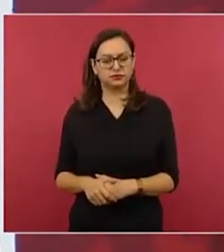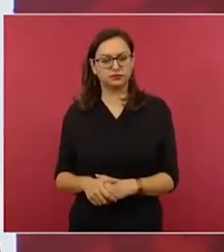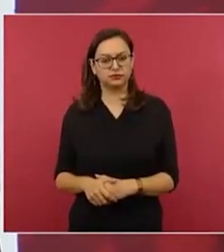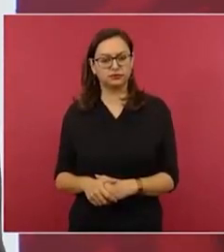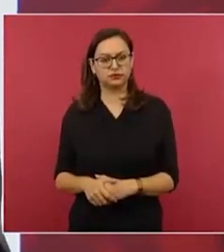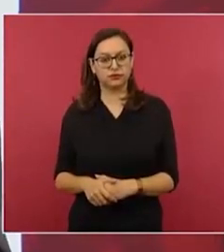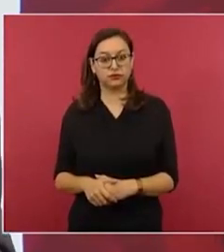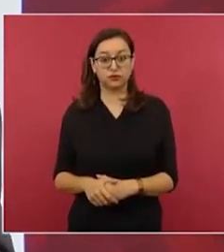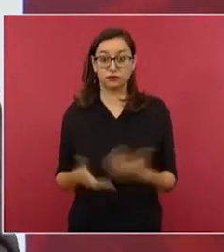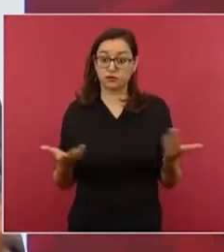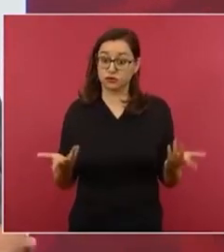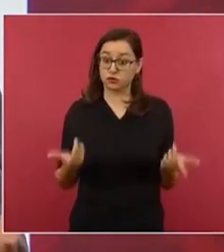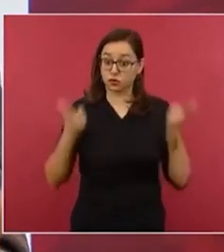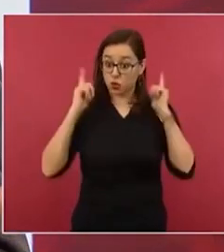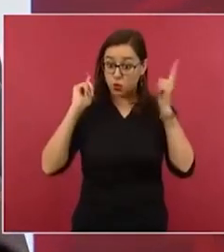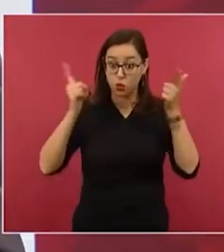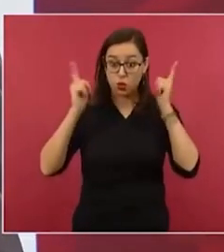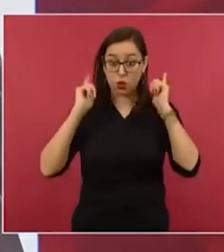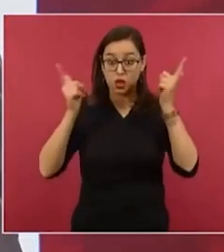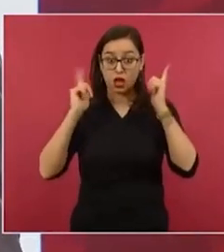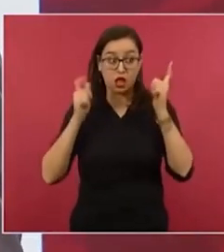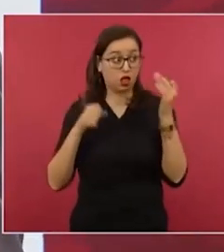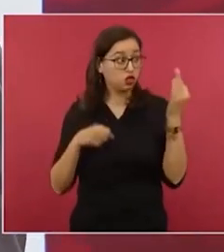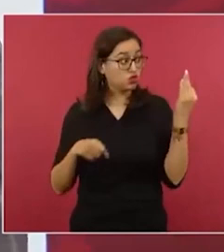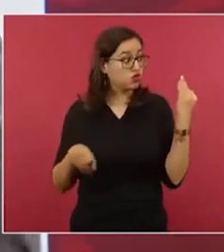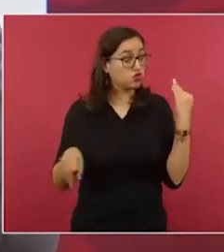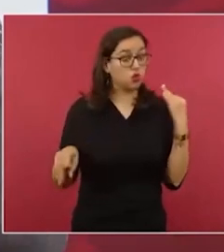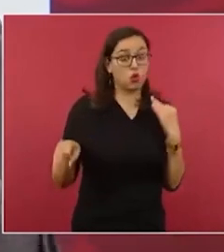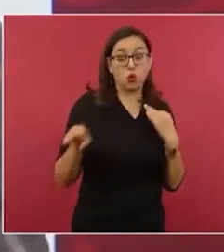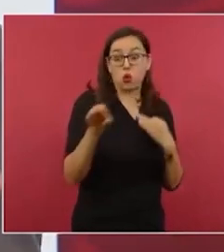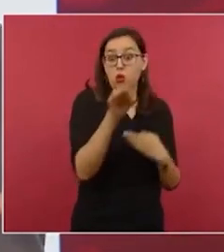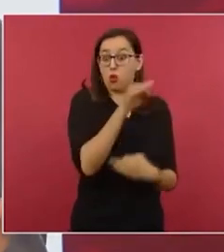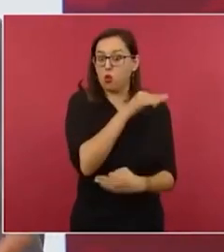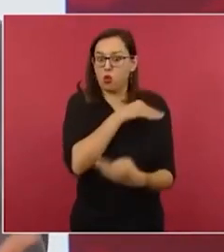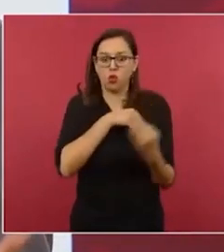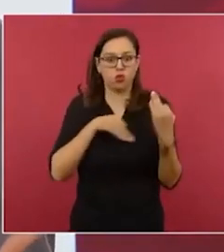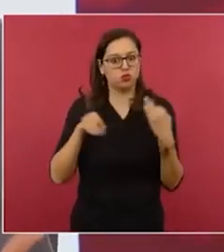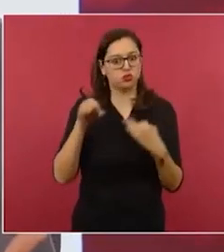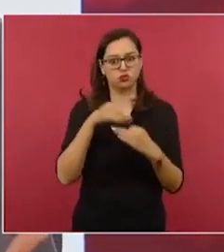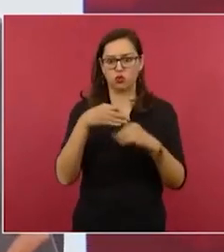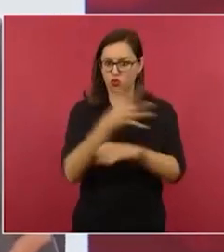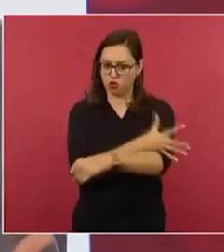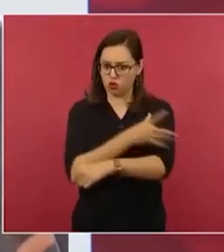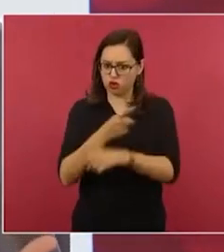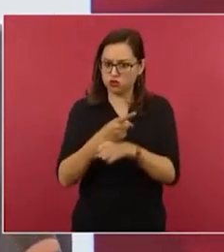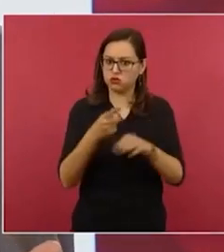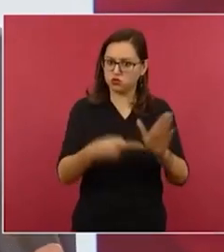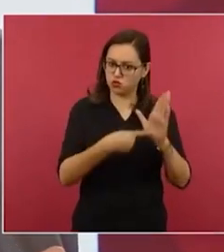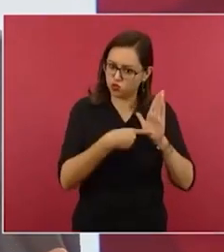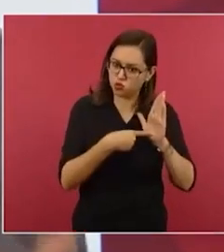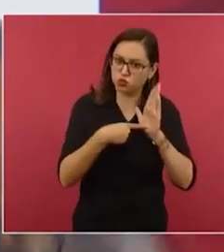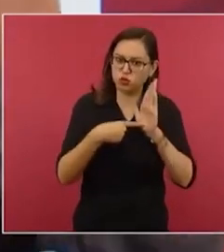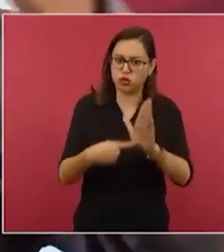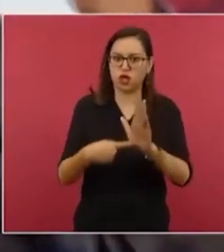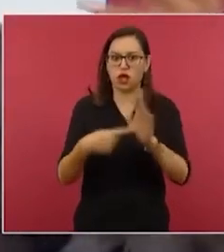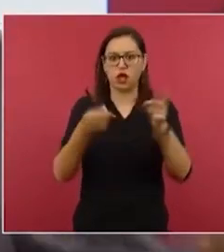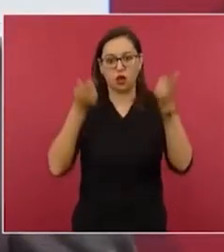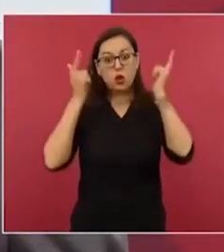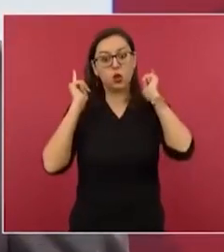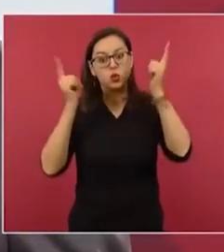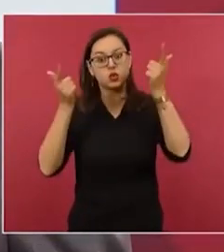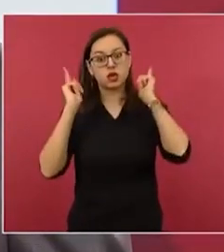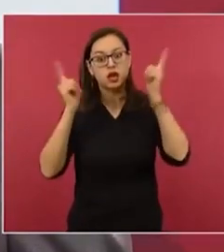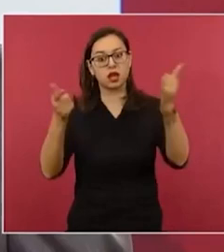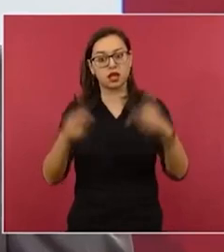y ojalá y se transparente todo lo que tienen